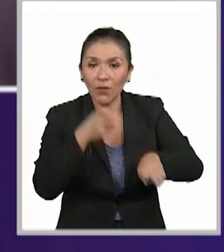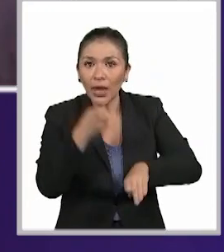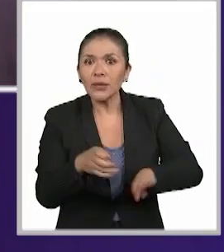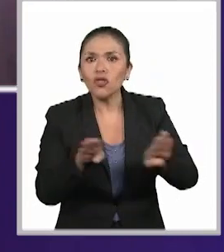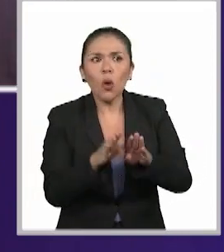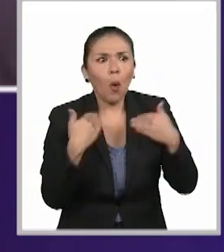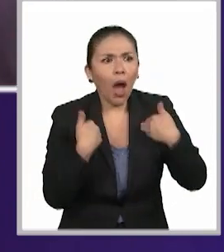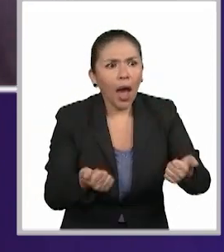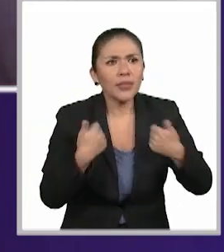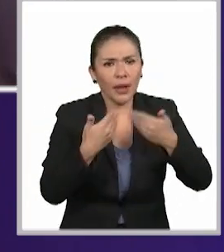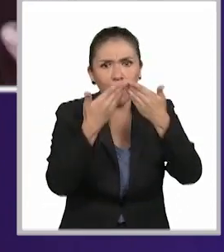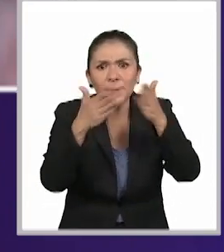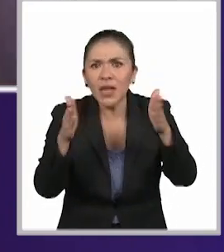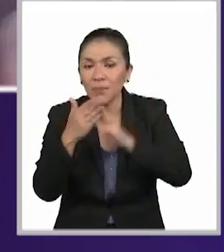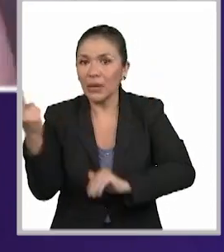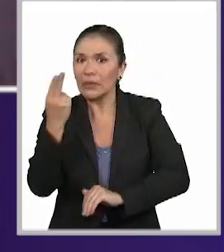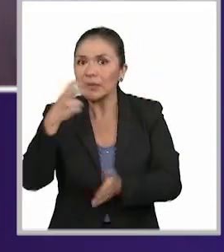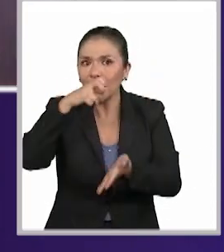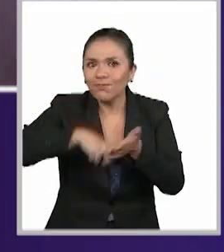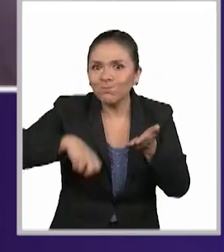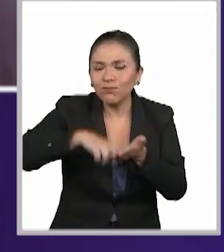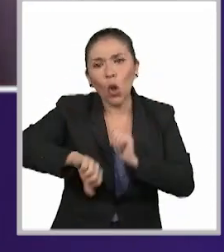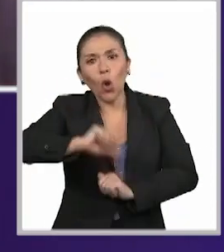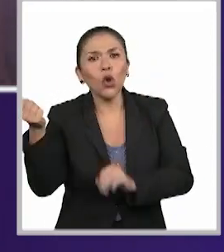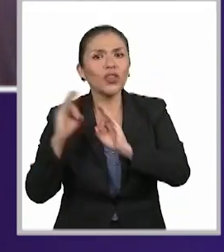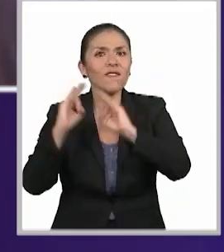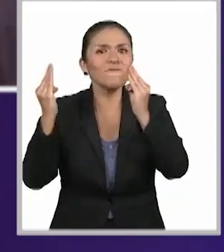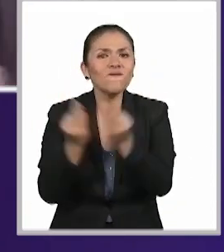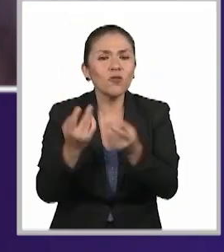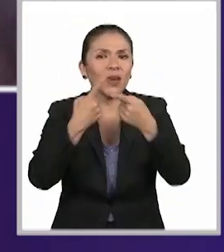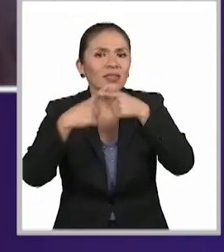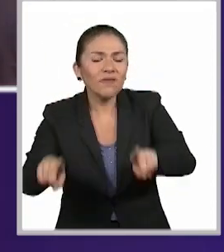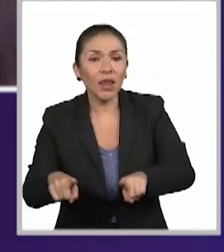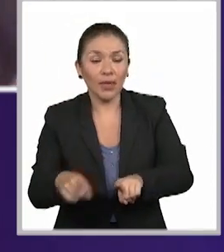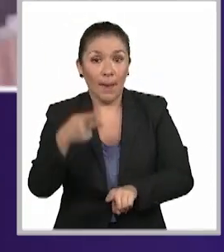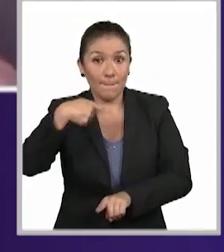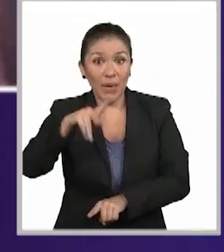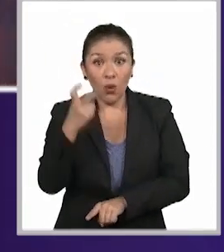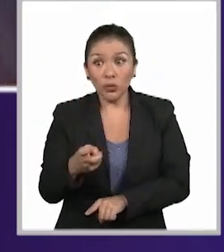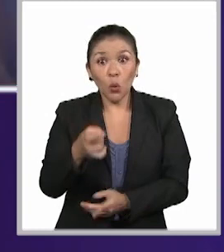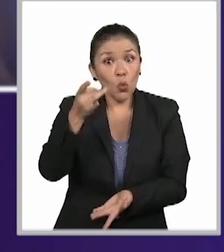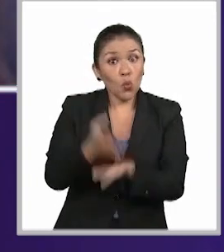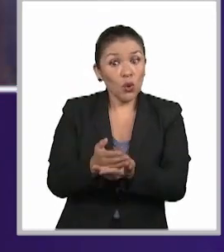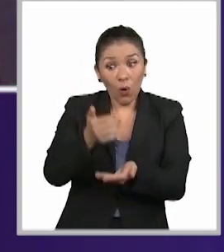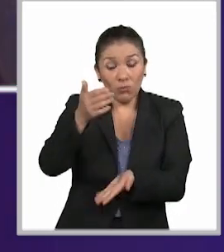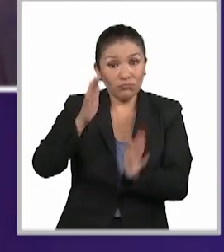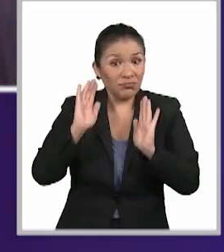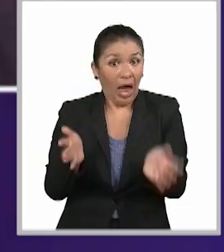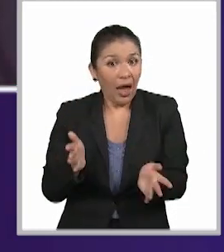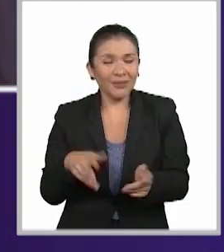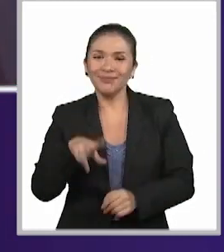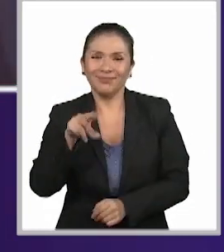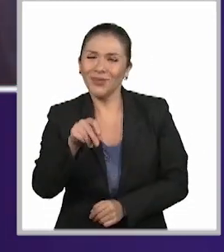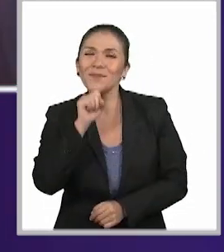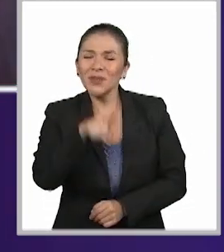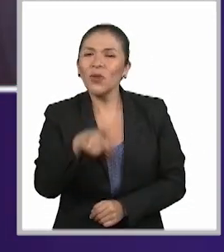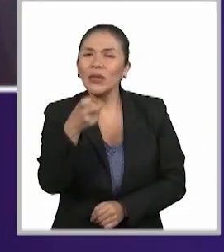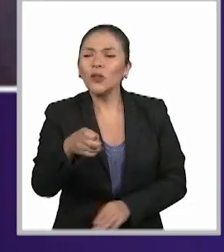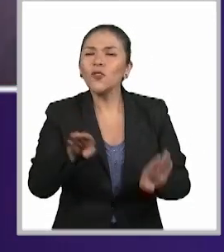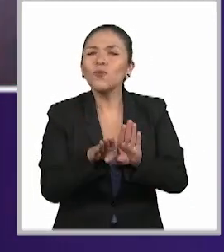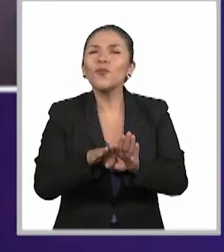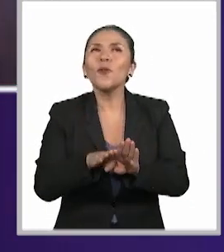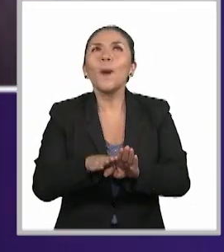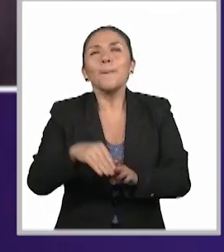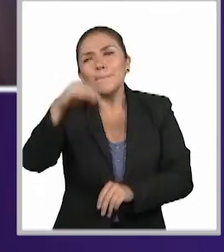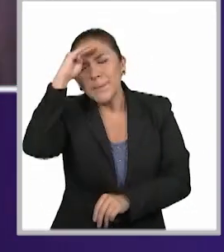abrirse a entender que necesitamos hacer estos formatos alternos, pero creo que no se queda ahí, ¿no? Y entonces, justo en lo que dices,